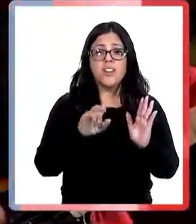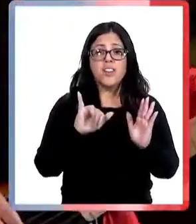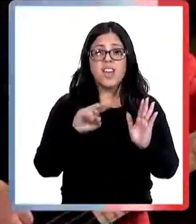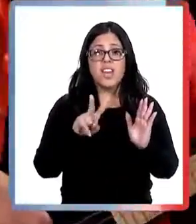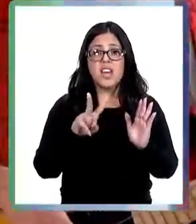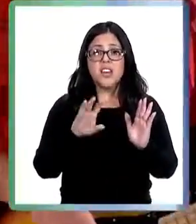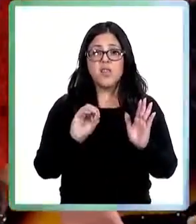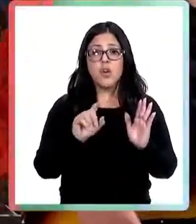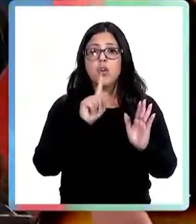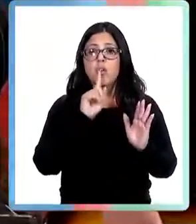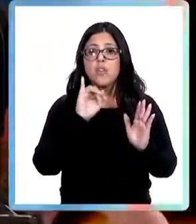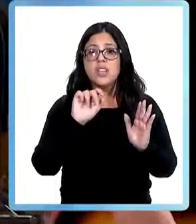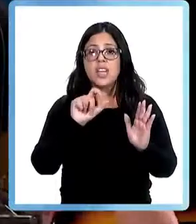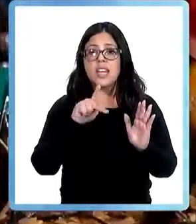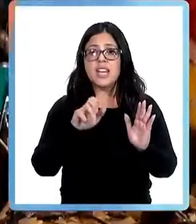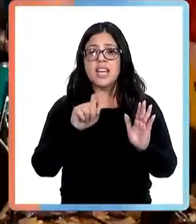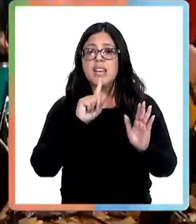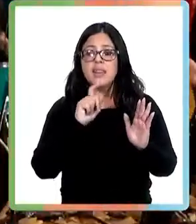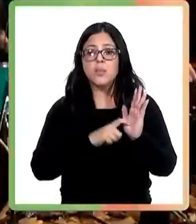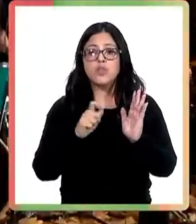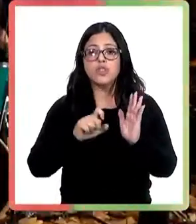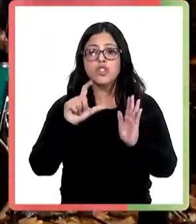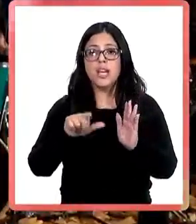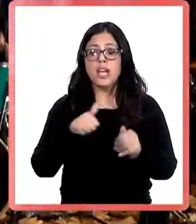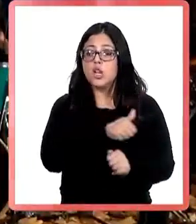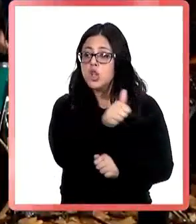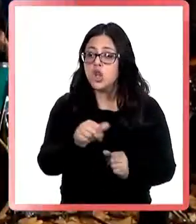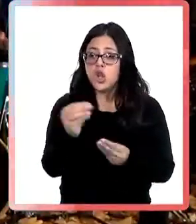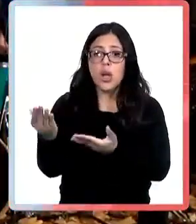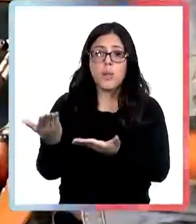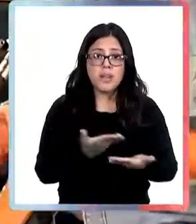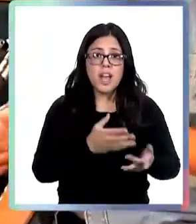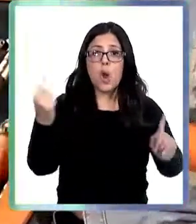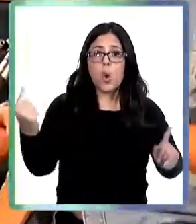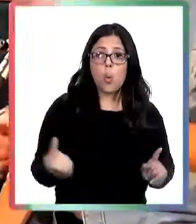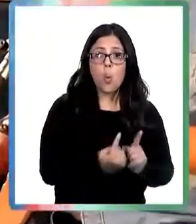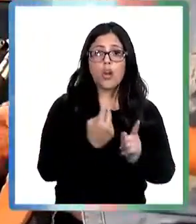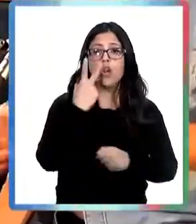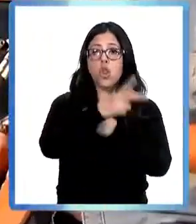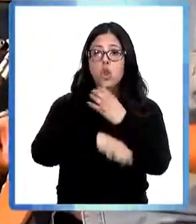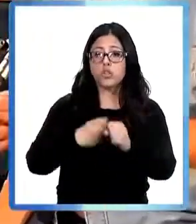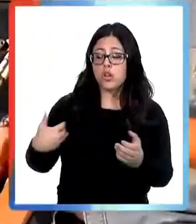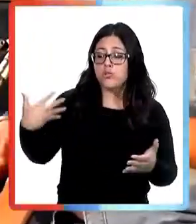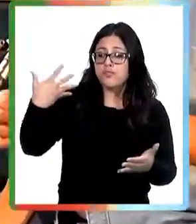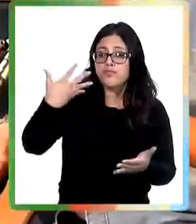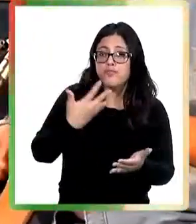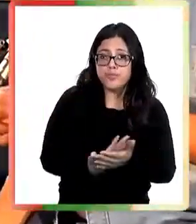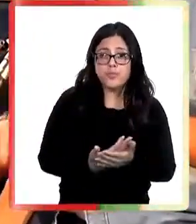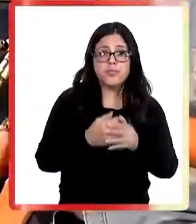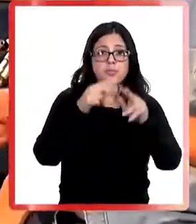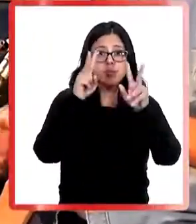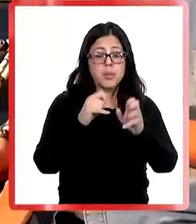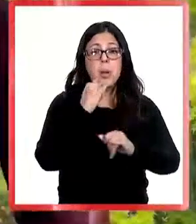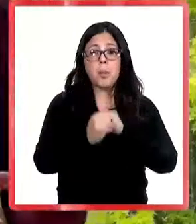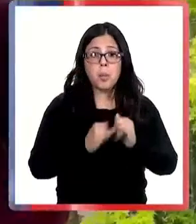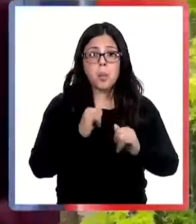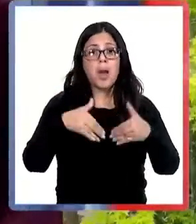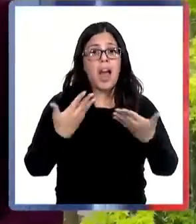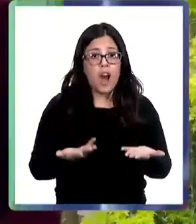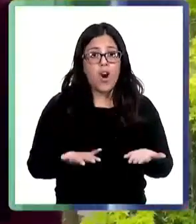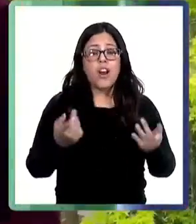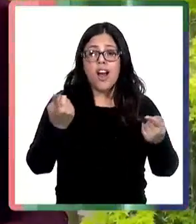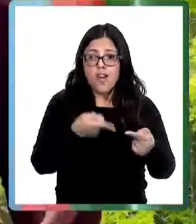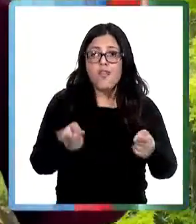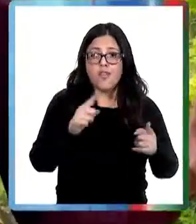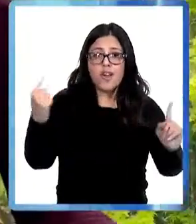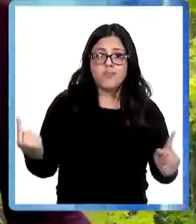.cl Estamos todos y todas invitados a un gran encuentro luego de dos años de formato online vamos a volver